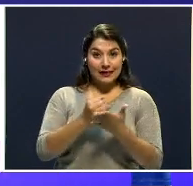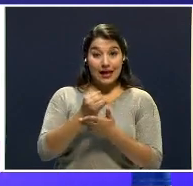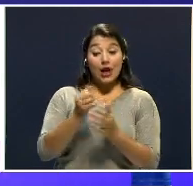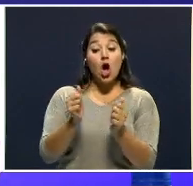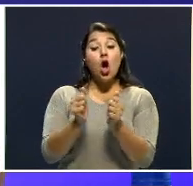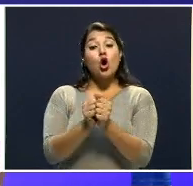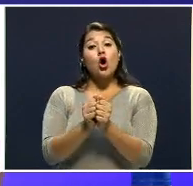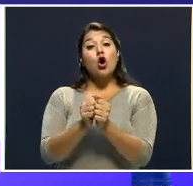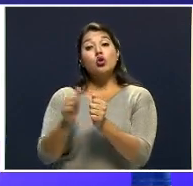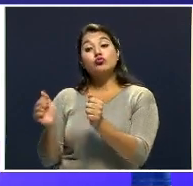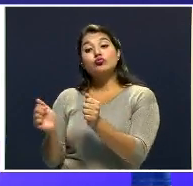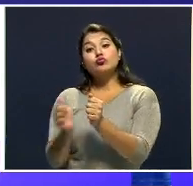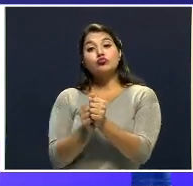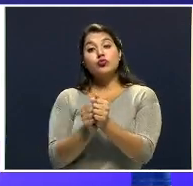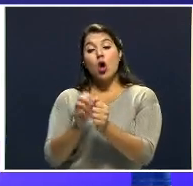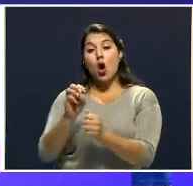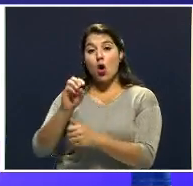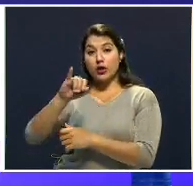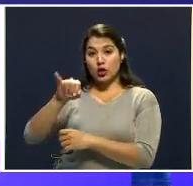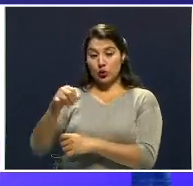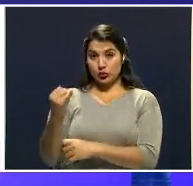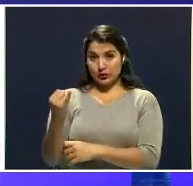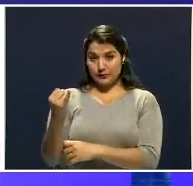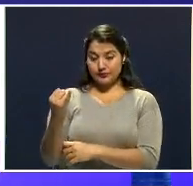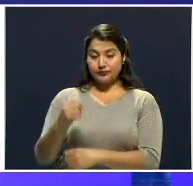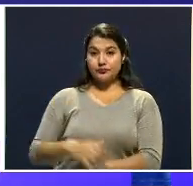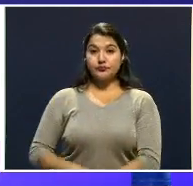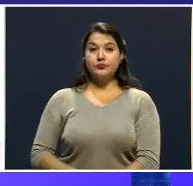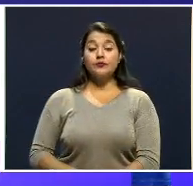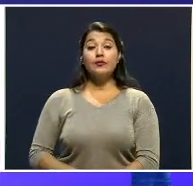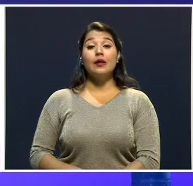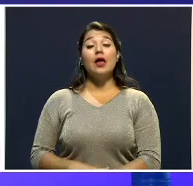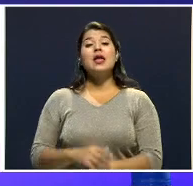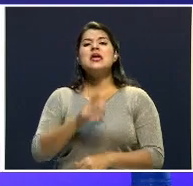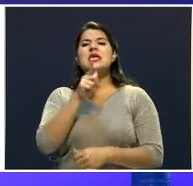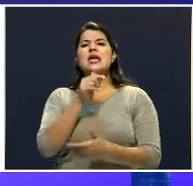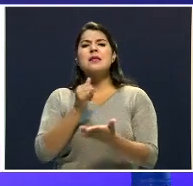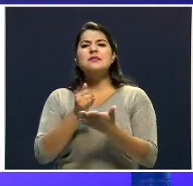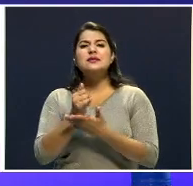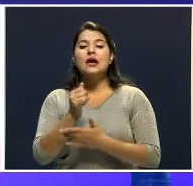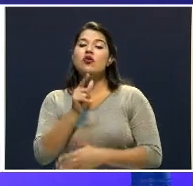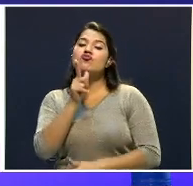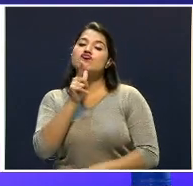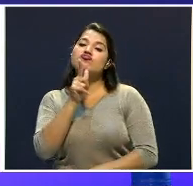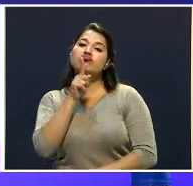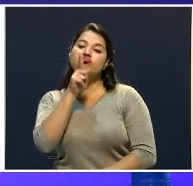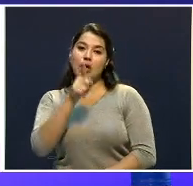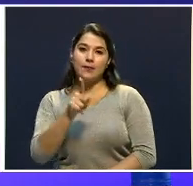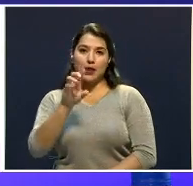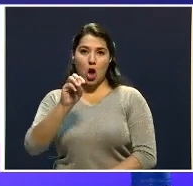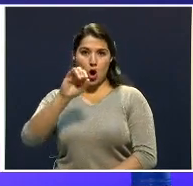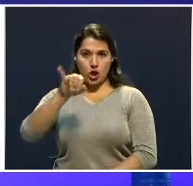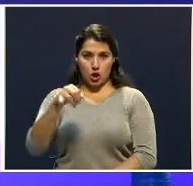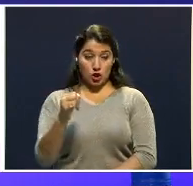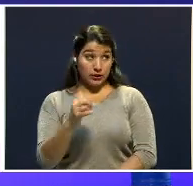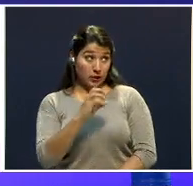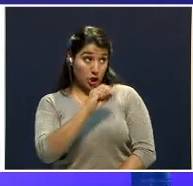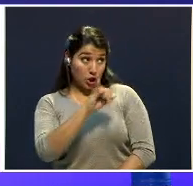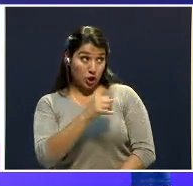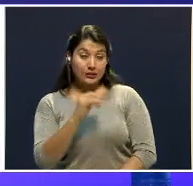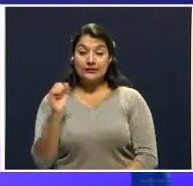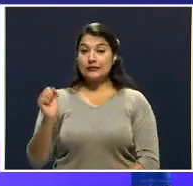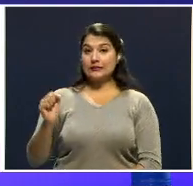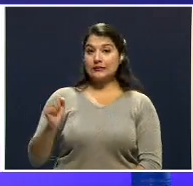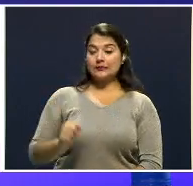auxiliar como es el Organismo de Investigación Judicial. El que investiga realmente es el organismo. ¿El OIJ? El